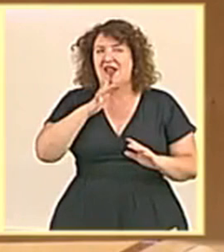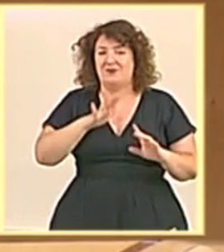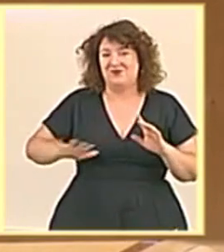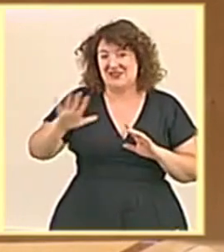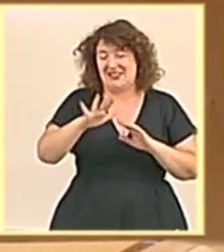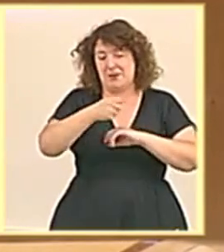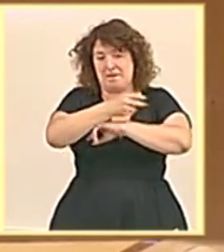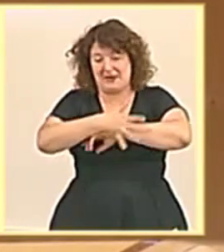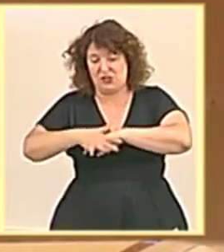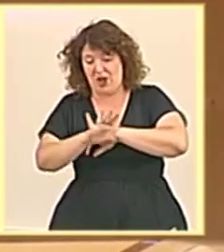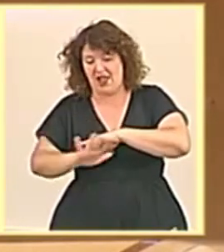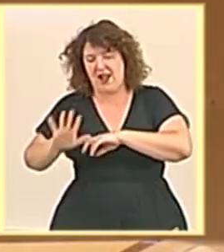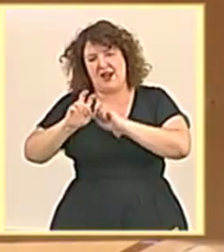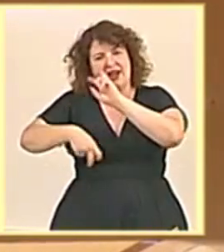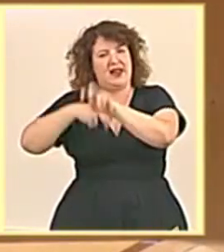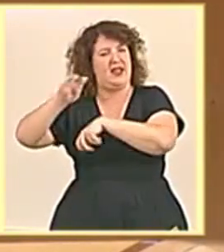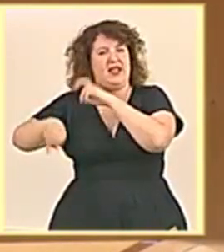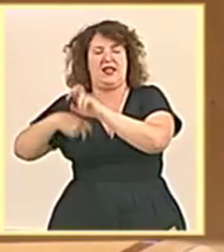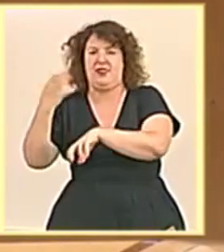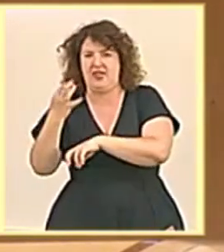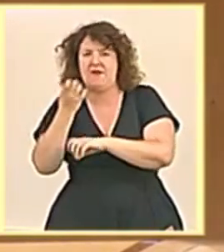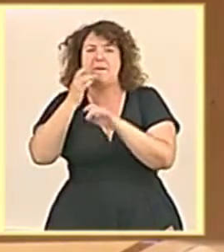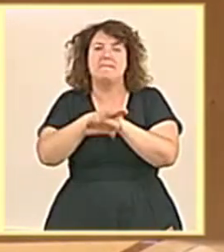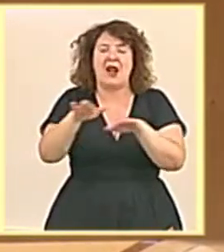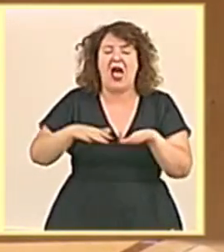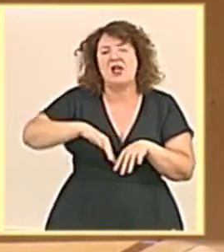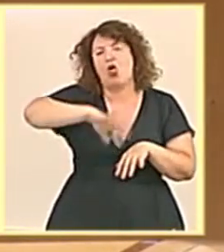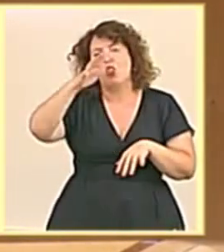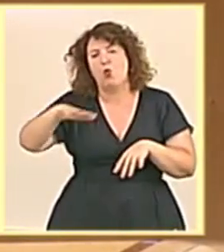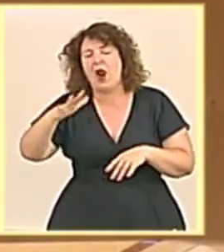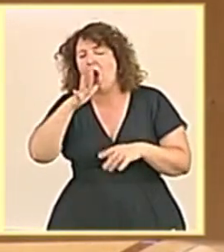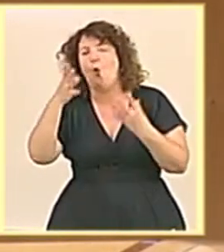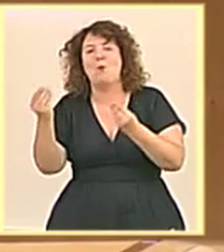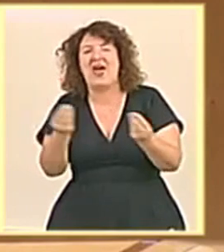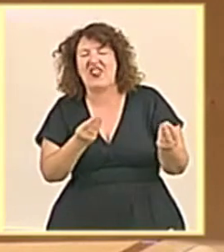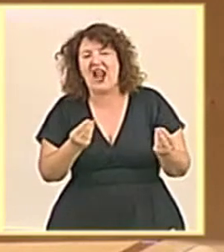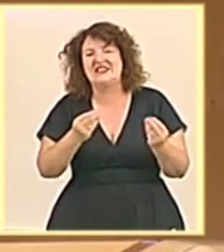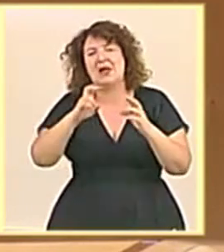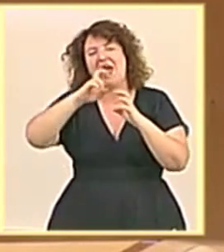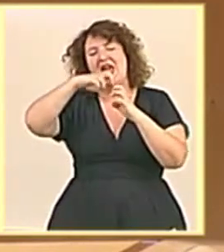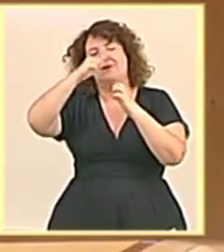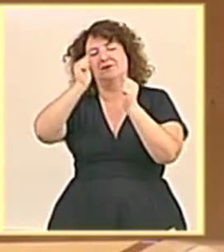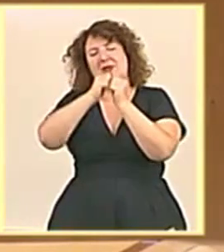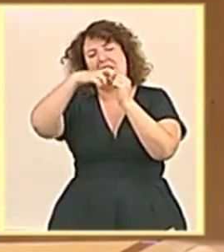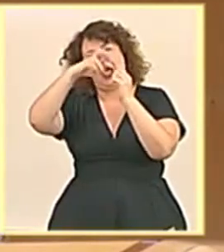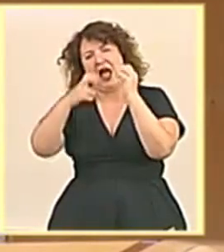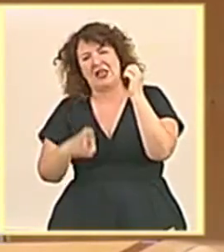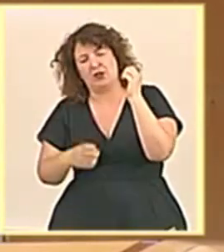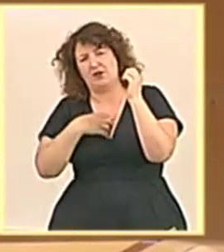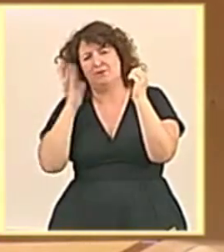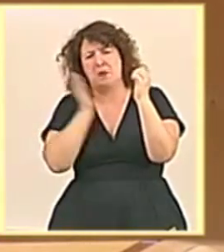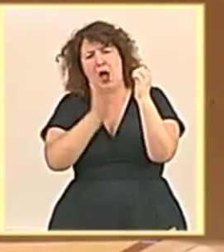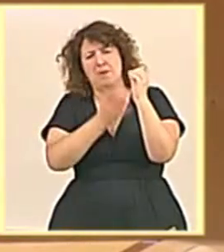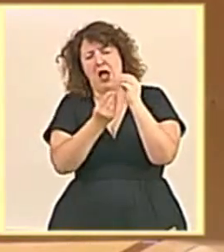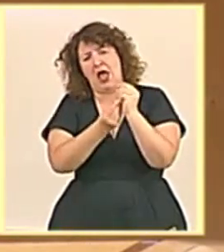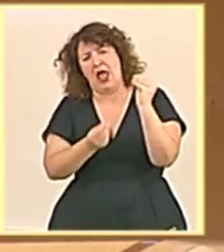del litoral, tomando como referencia la restauración de playas, dunas, humedales y acantilados actualmente en erosión y